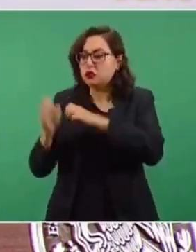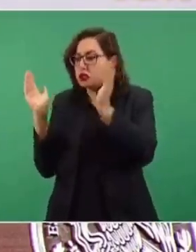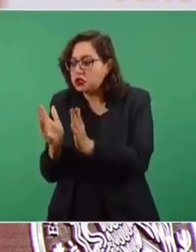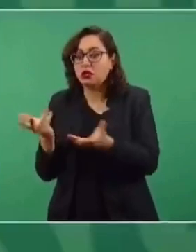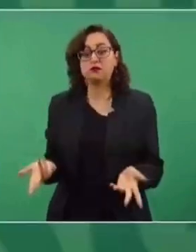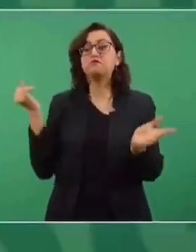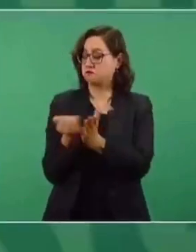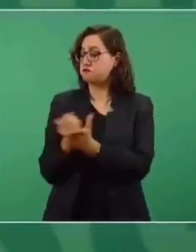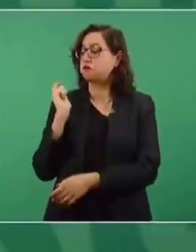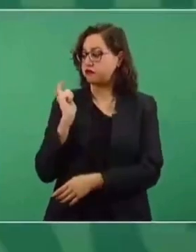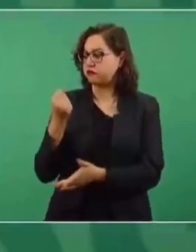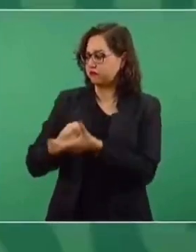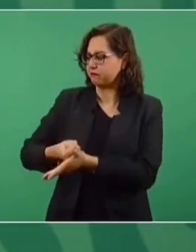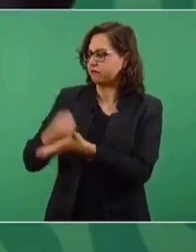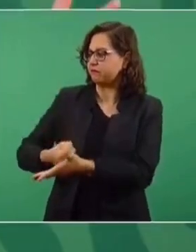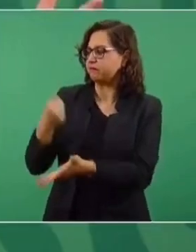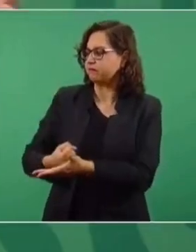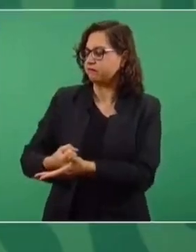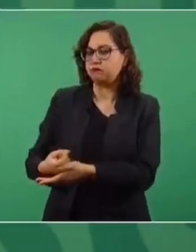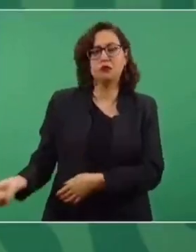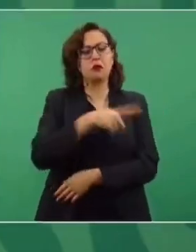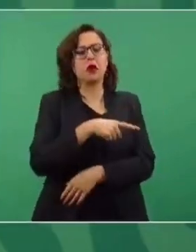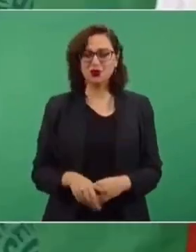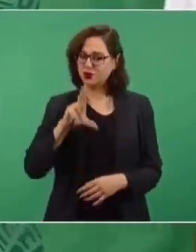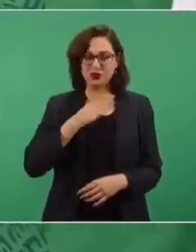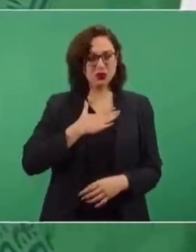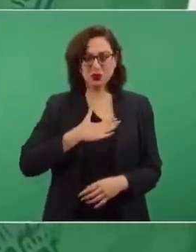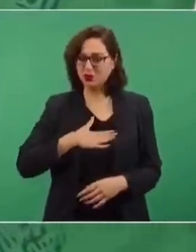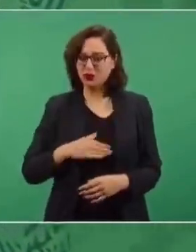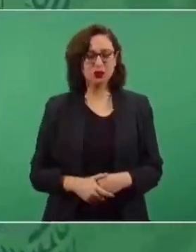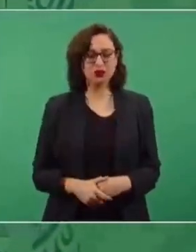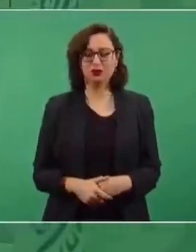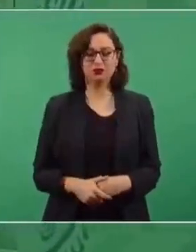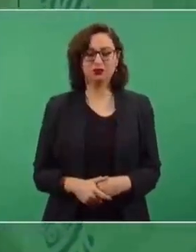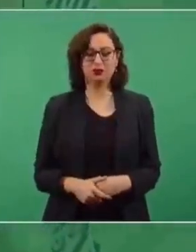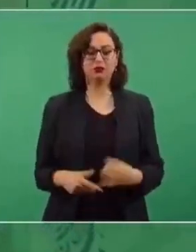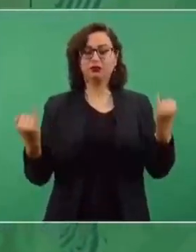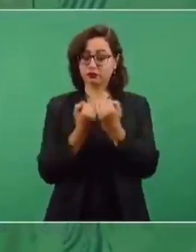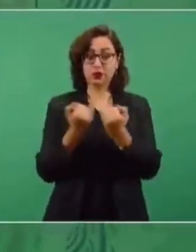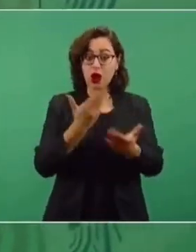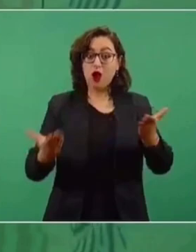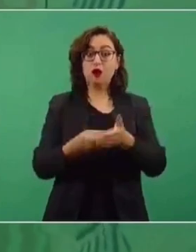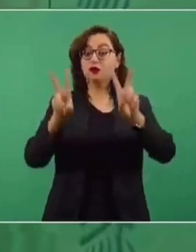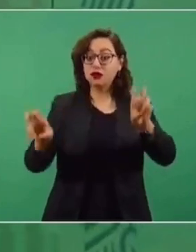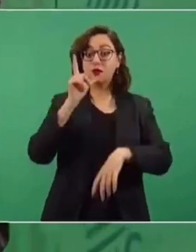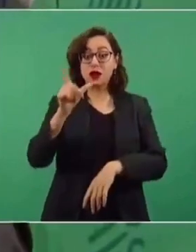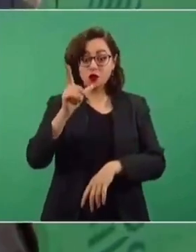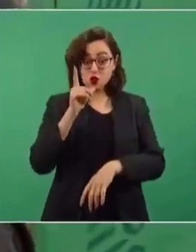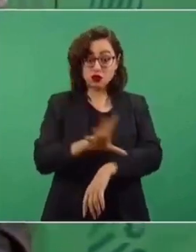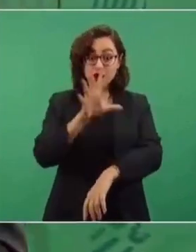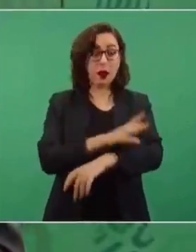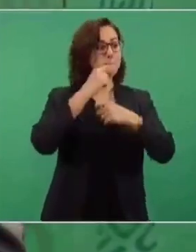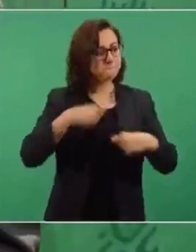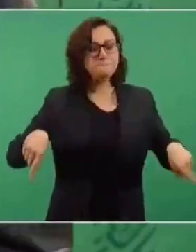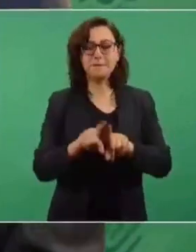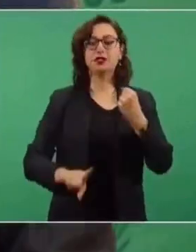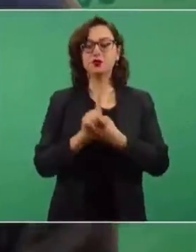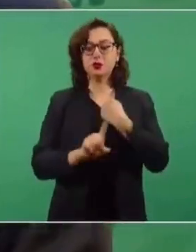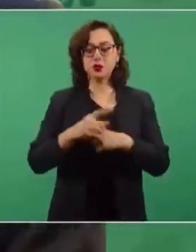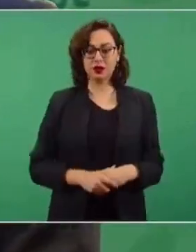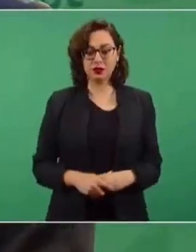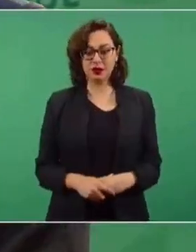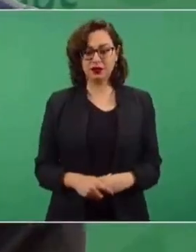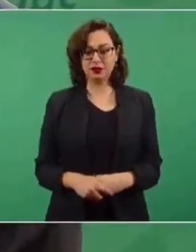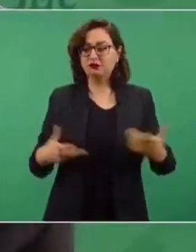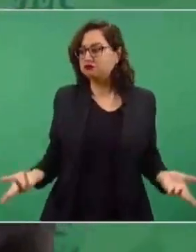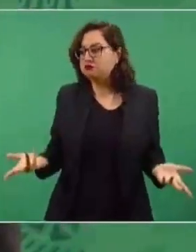empresario tenía que pagar los impuestos, pero las grandes corporaciones no pagaban. Lo mismo en el caso de la industria eléctrica. ¿Cómo es posible que una familia